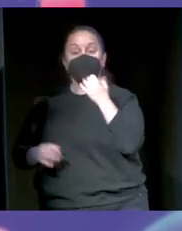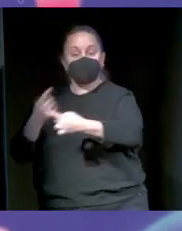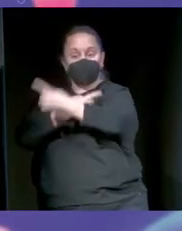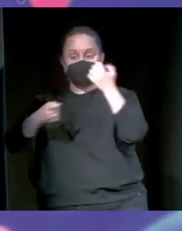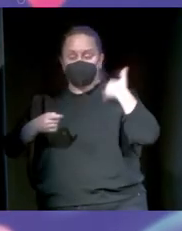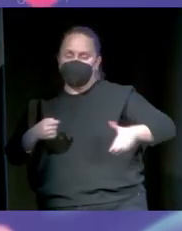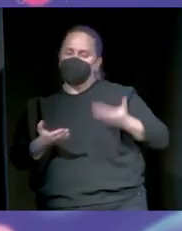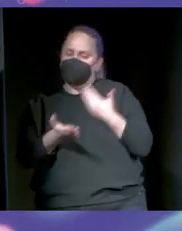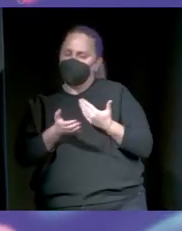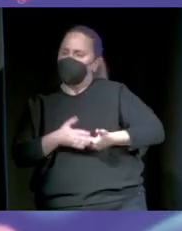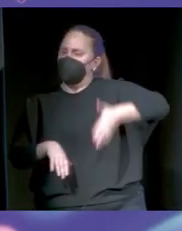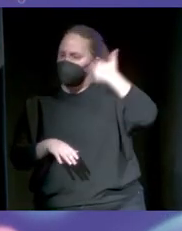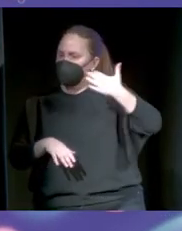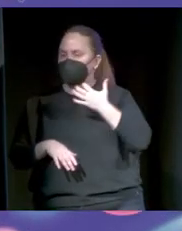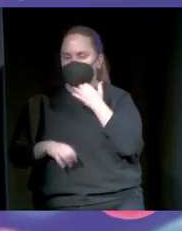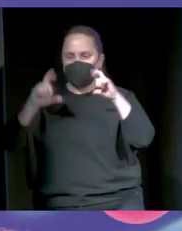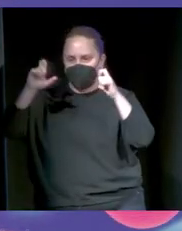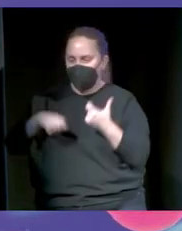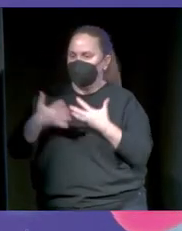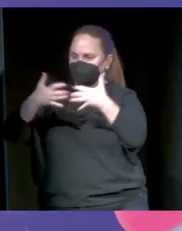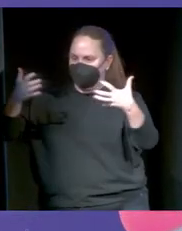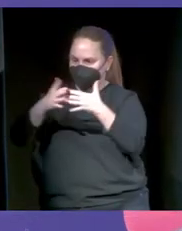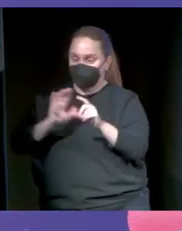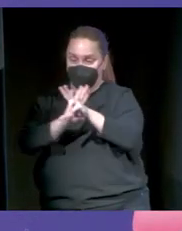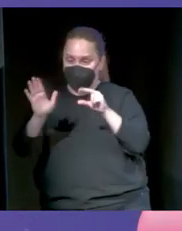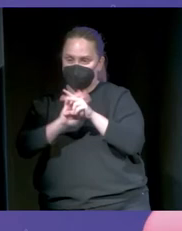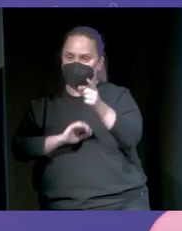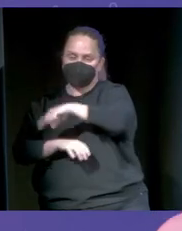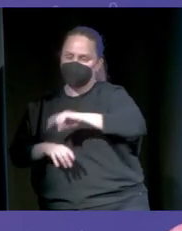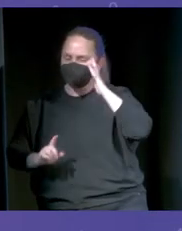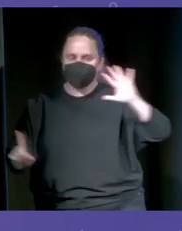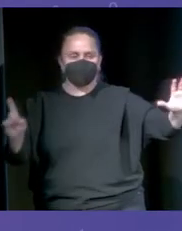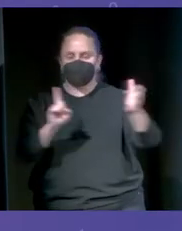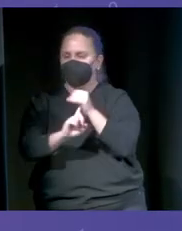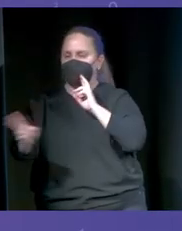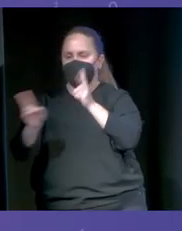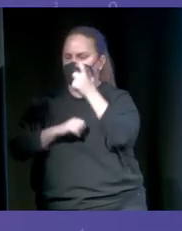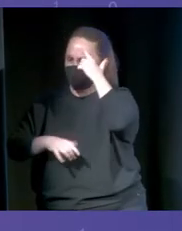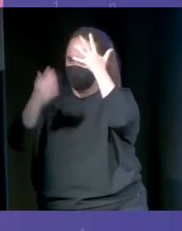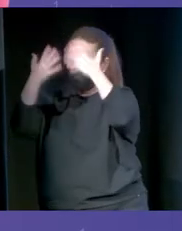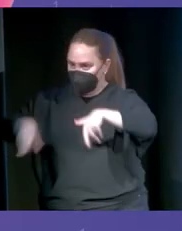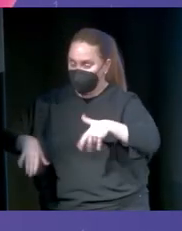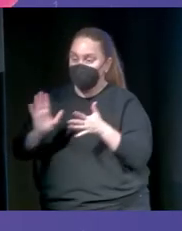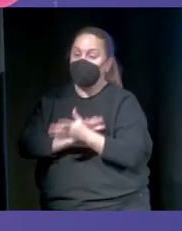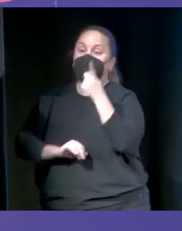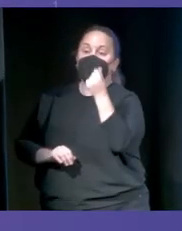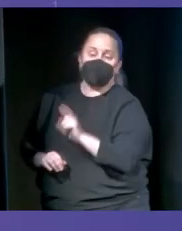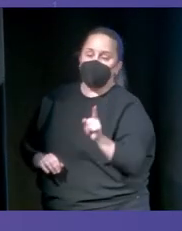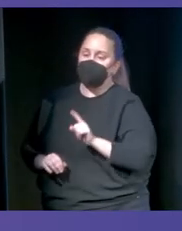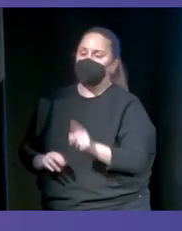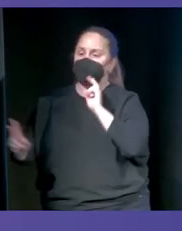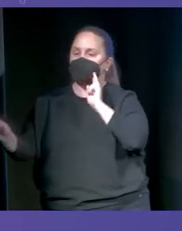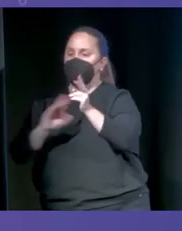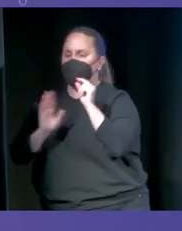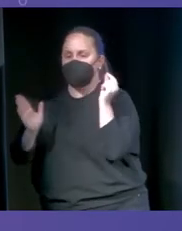ya ha sido verificado previamente, una imagen, un texto, un vídeo, lo detecta y responde automáticamente. Así, en vez de en días, respondemos en segundos.